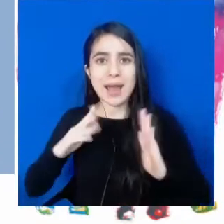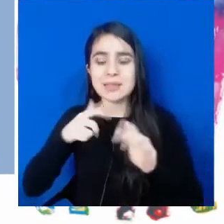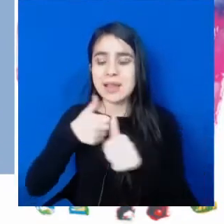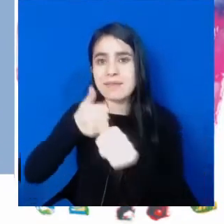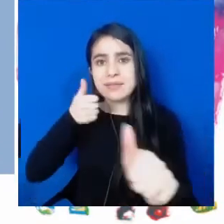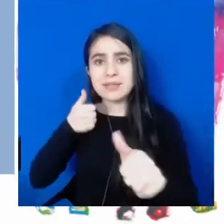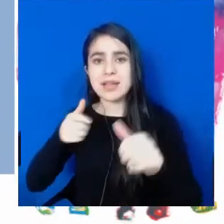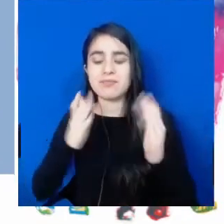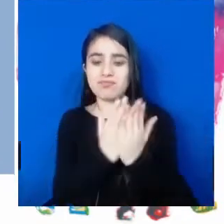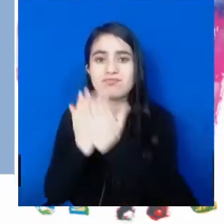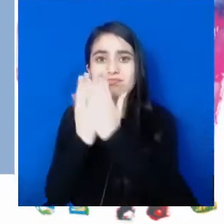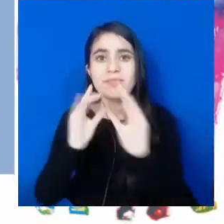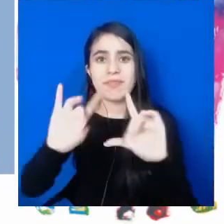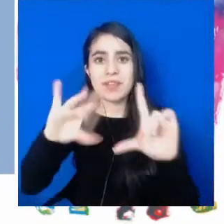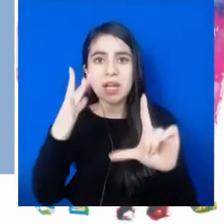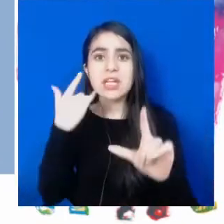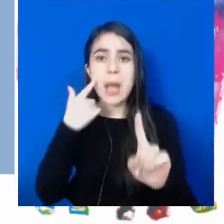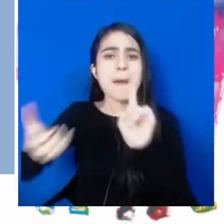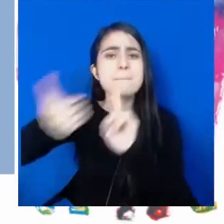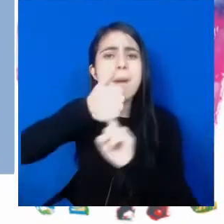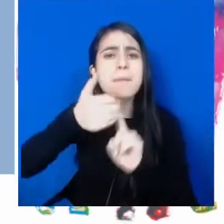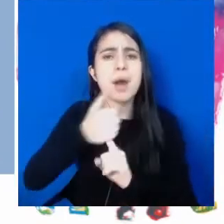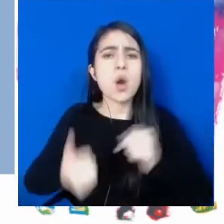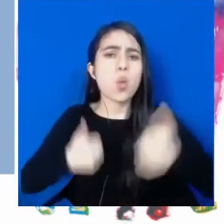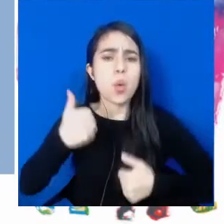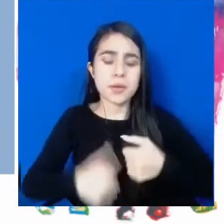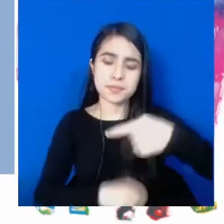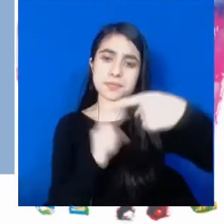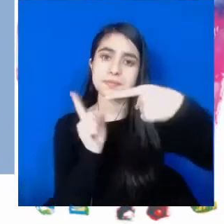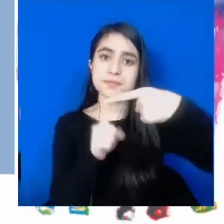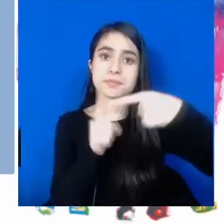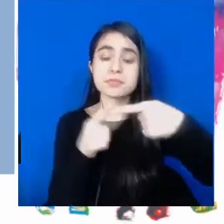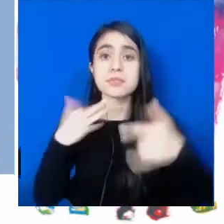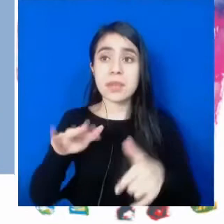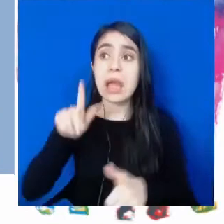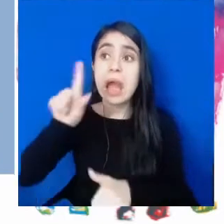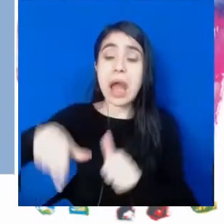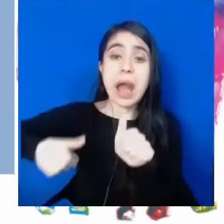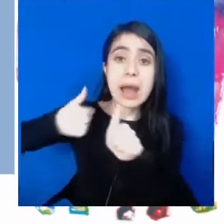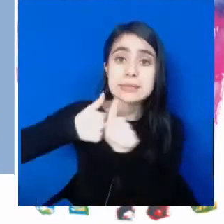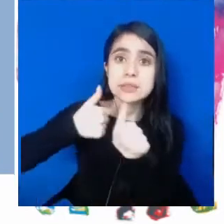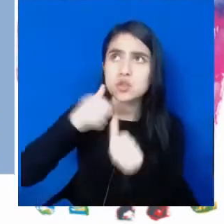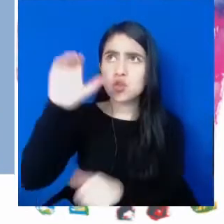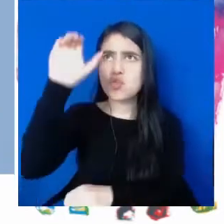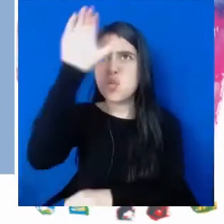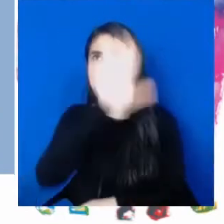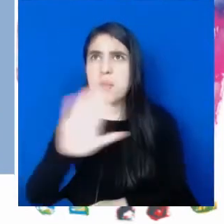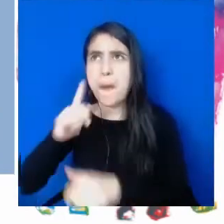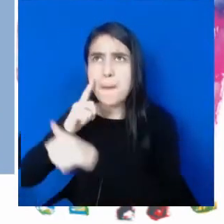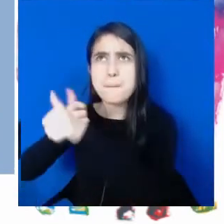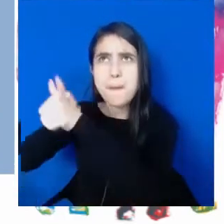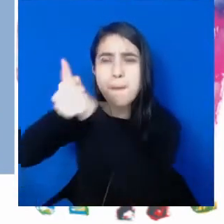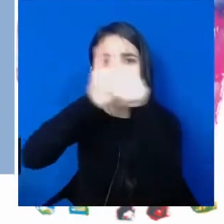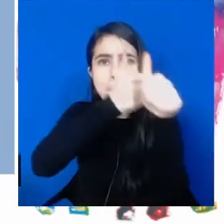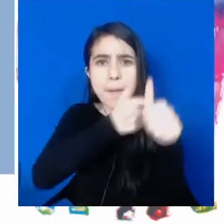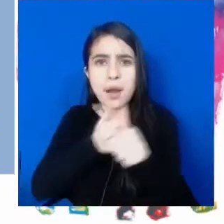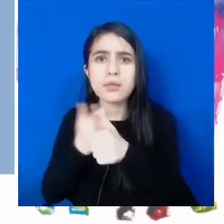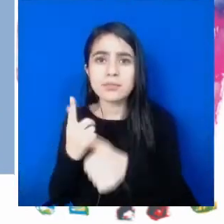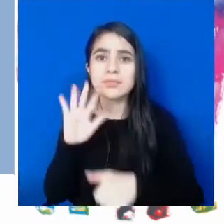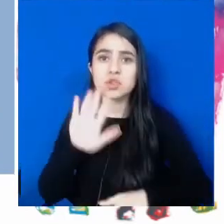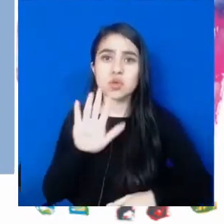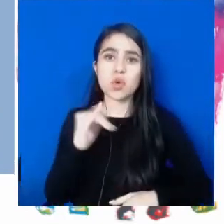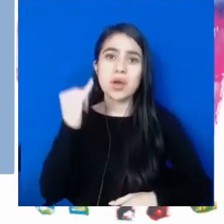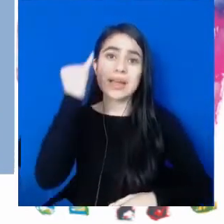virtual llevó a varios logros. El primero, tuvimos la asesoría territorial de todo el país con los